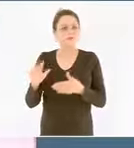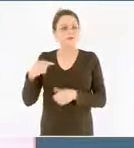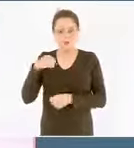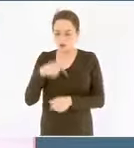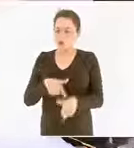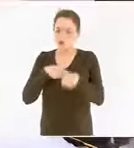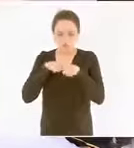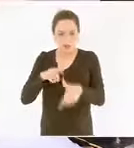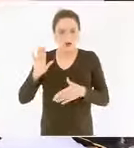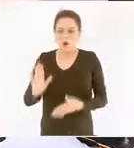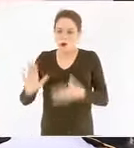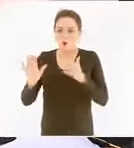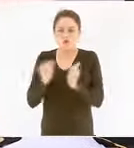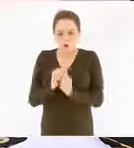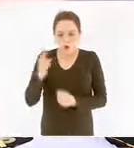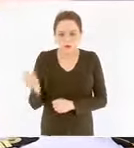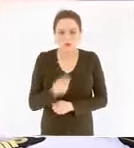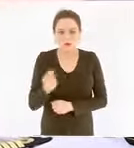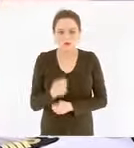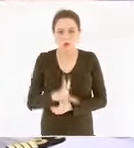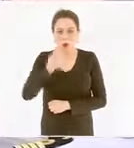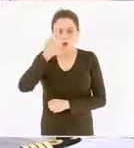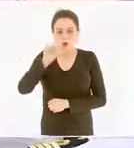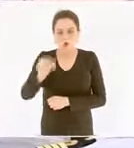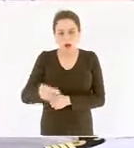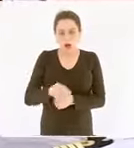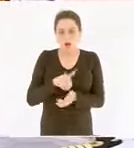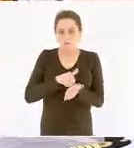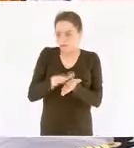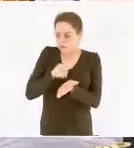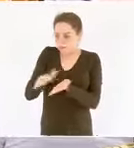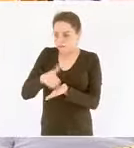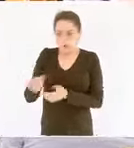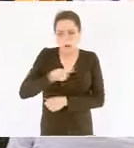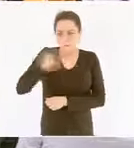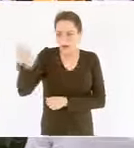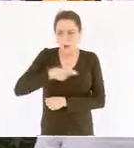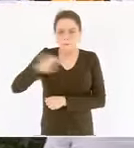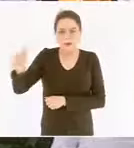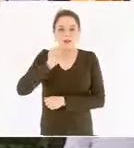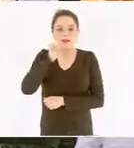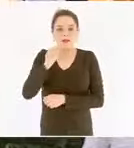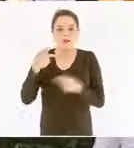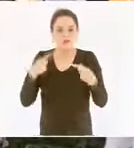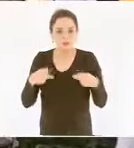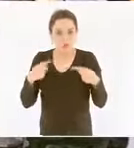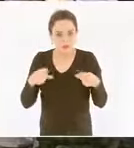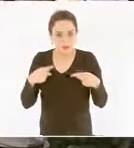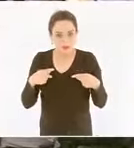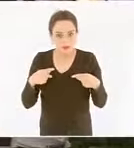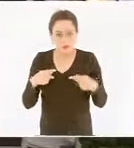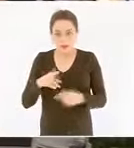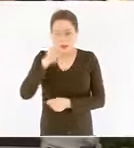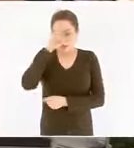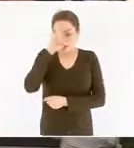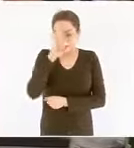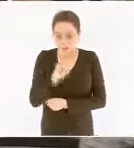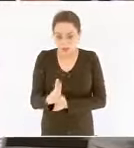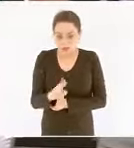de no despedir a nadie y de respetar sus condiciones